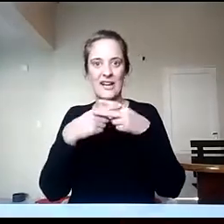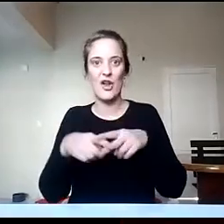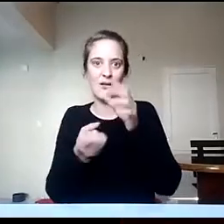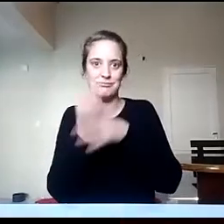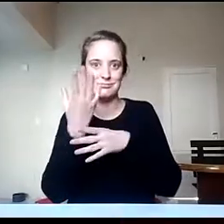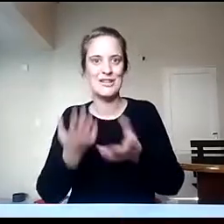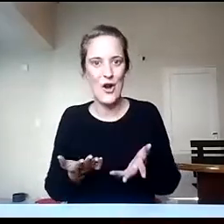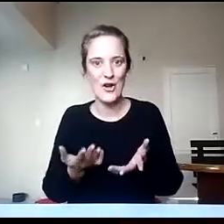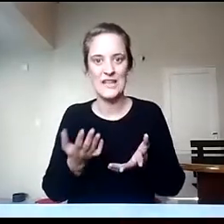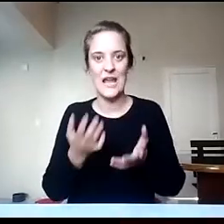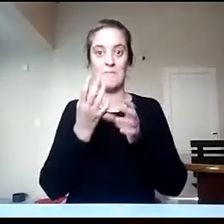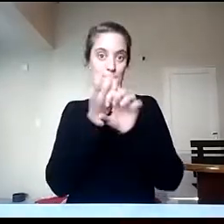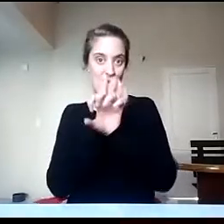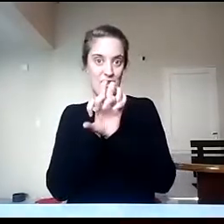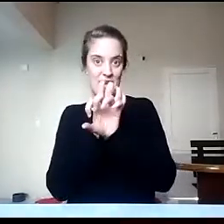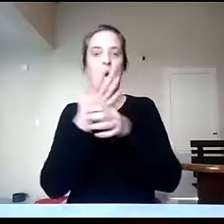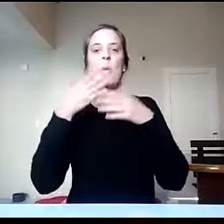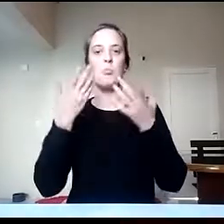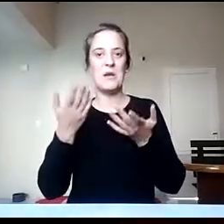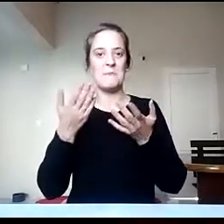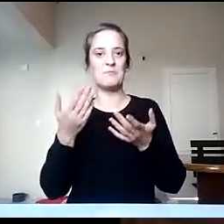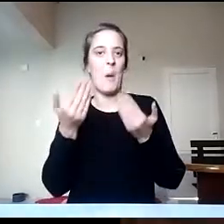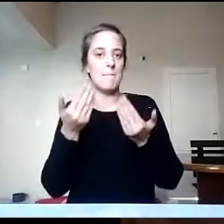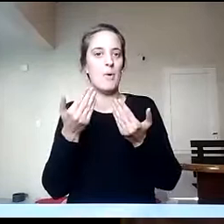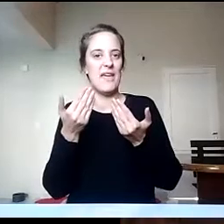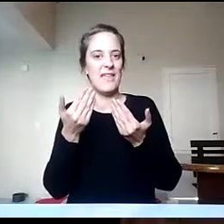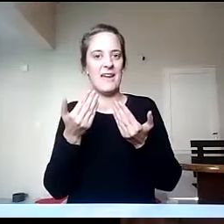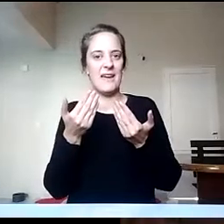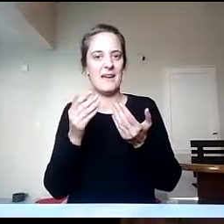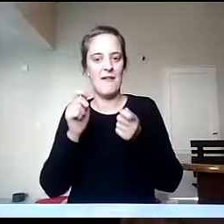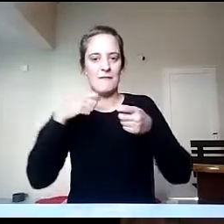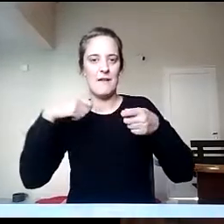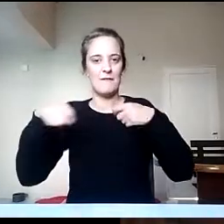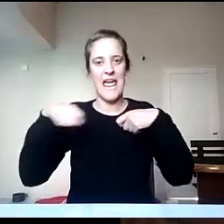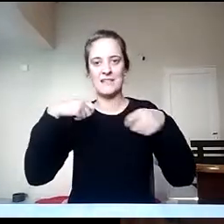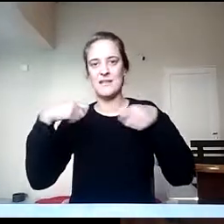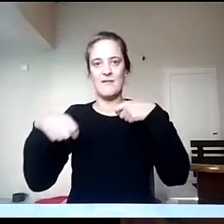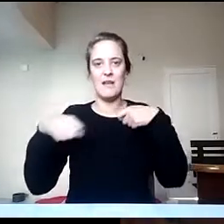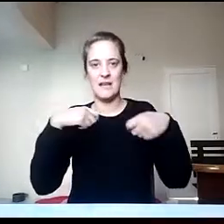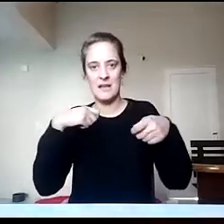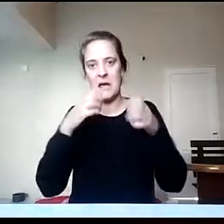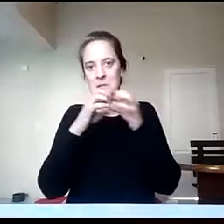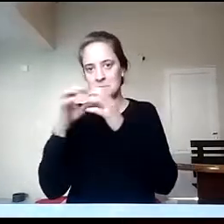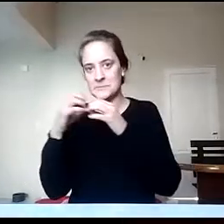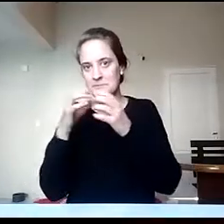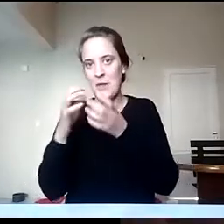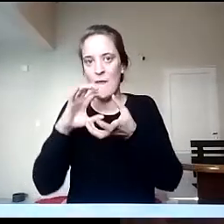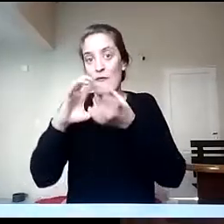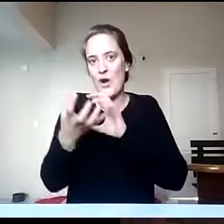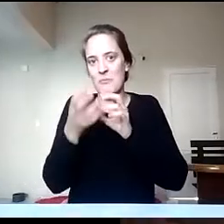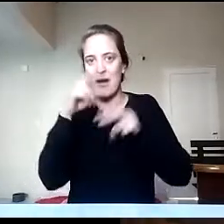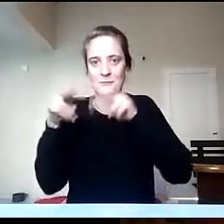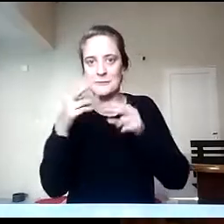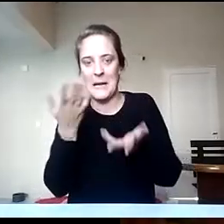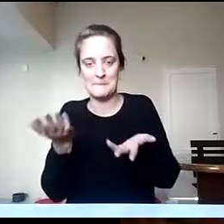a esto, seguramente, bueno, nos requerirán nuevos desafíos para los docentes de los profesorados y quizás, bueno, podamos